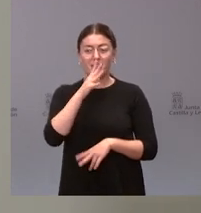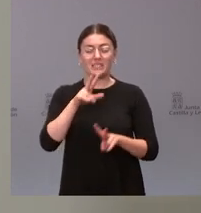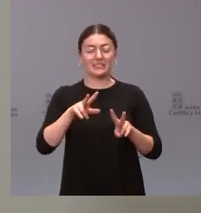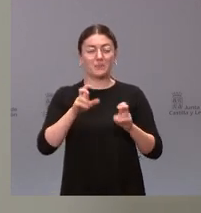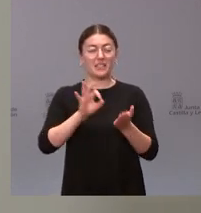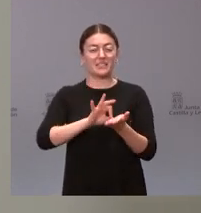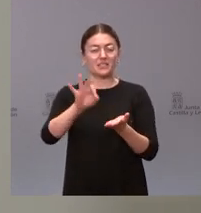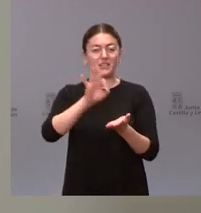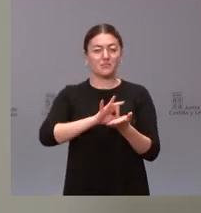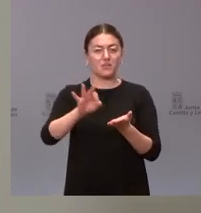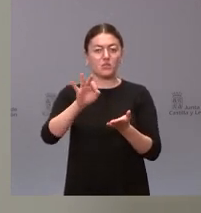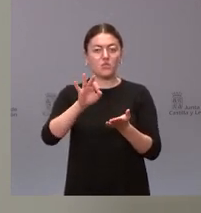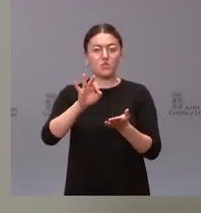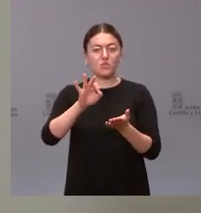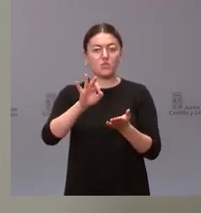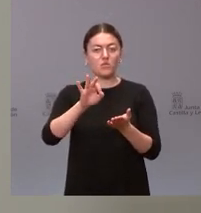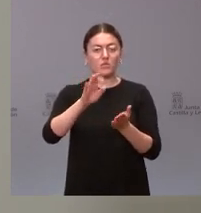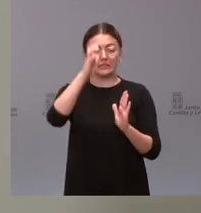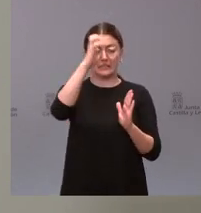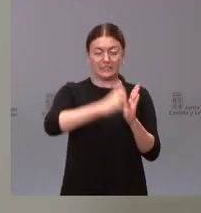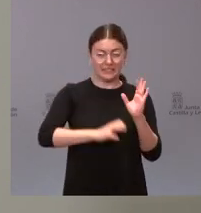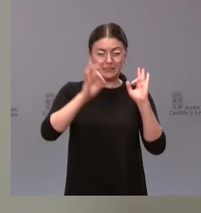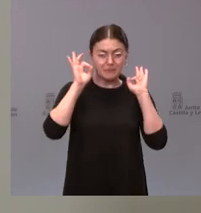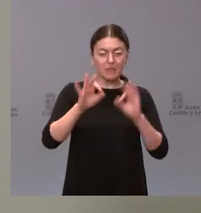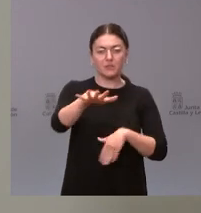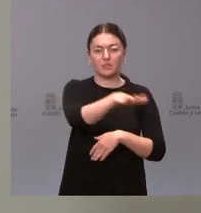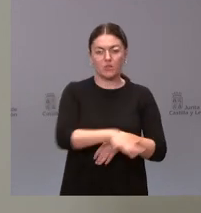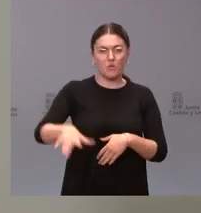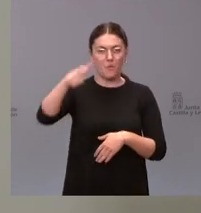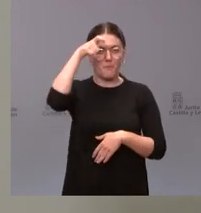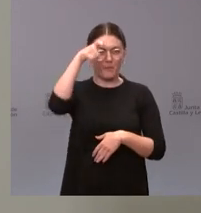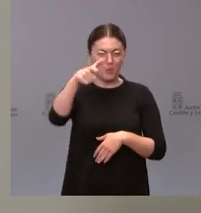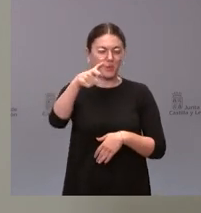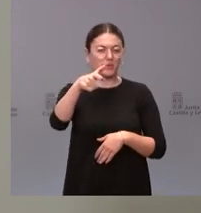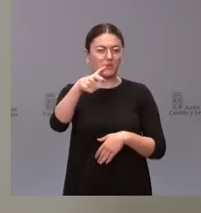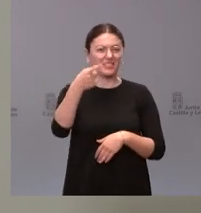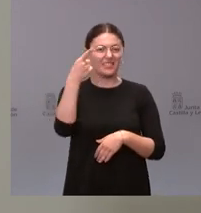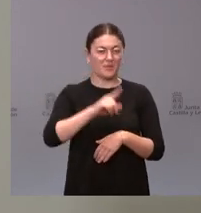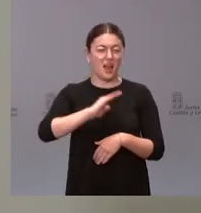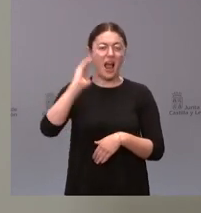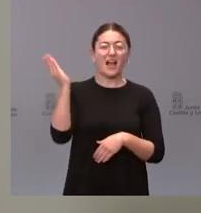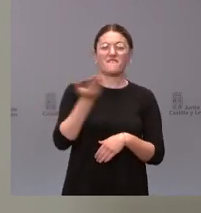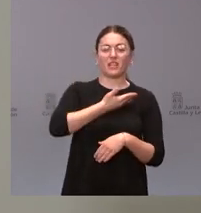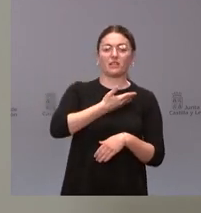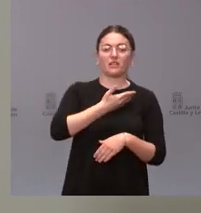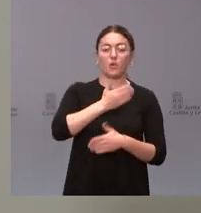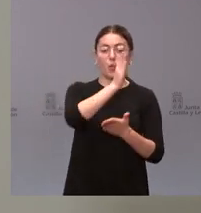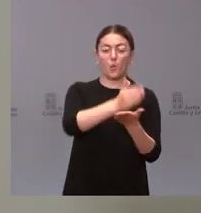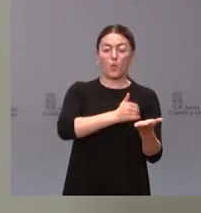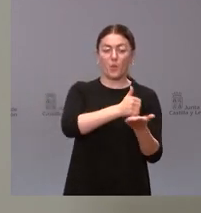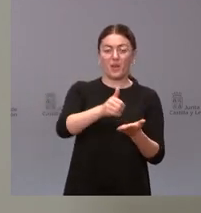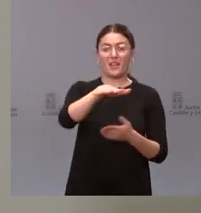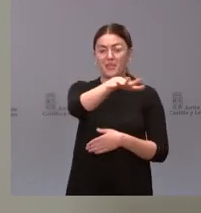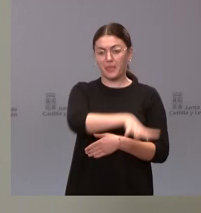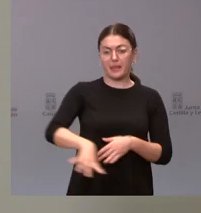servicios especialmente en el mundo rural y viene a perjudicar a comunidades autónomas que tenemos mucha extensión